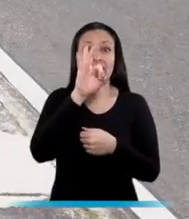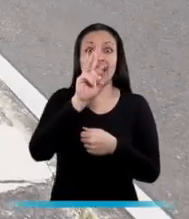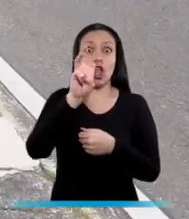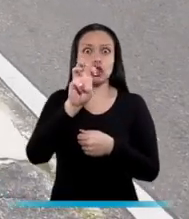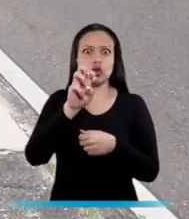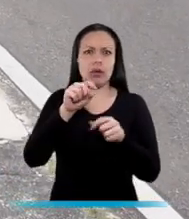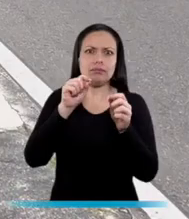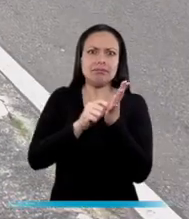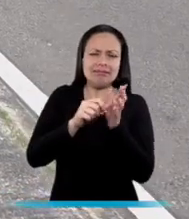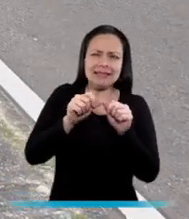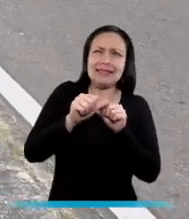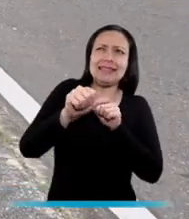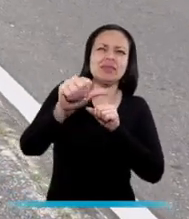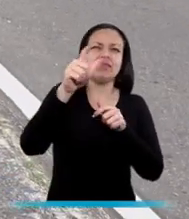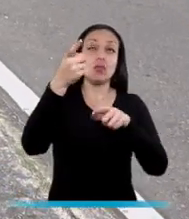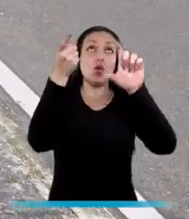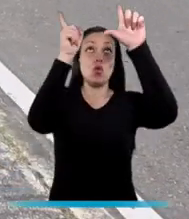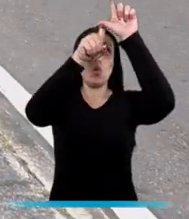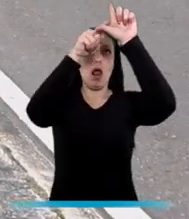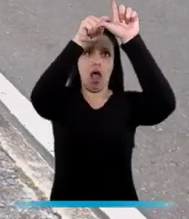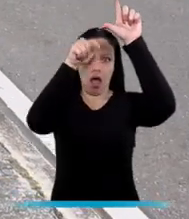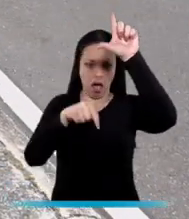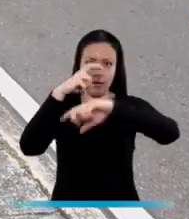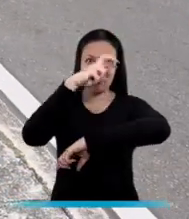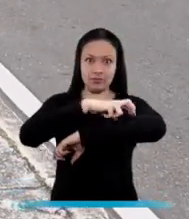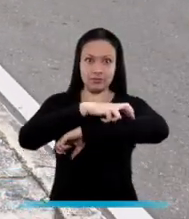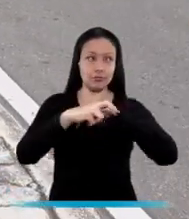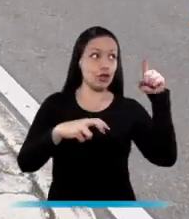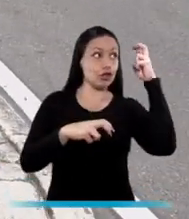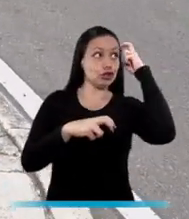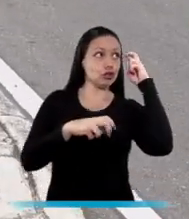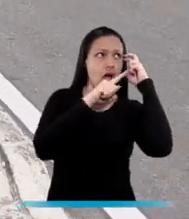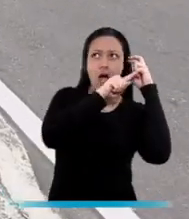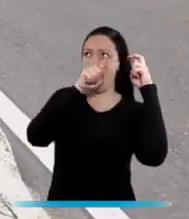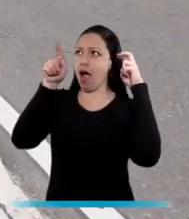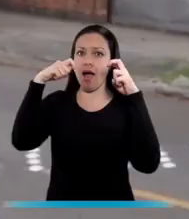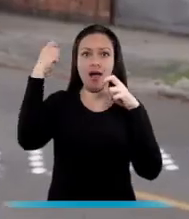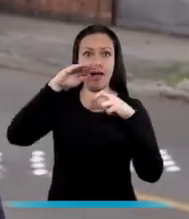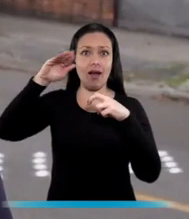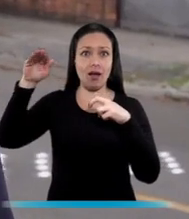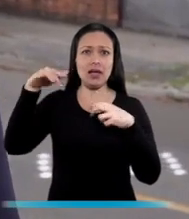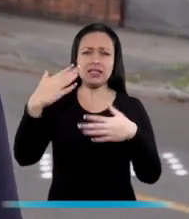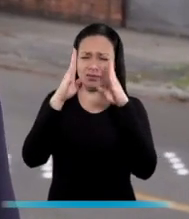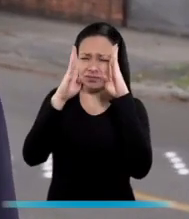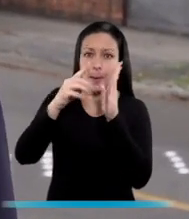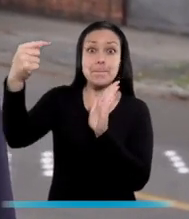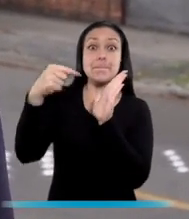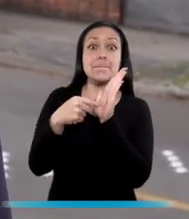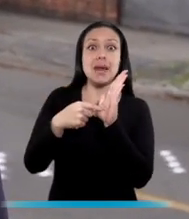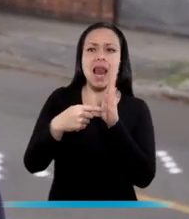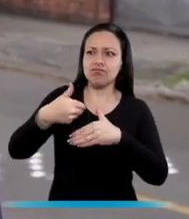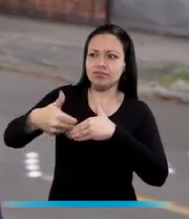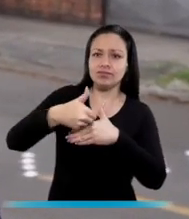38 mil kilómetros recorridos desde La Guajira hasta Putumayo, desde Chocó hasta los Llanos Orientales. Hemos atendido más de mil